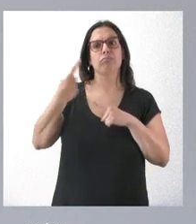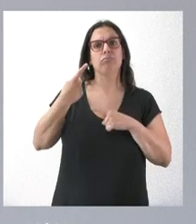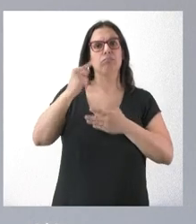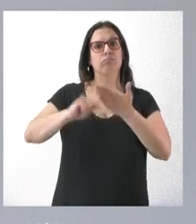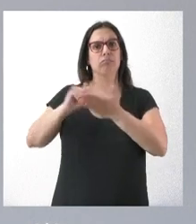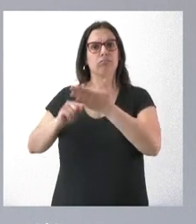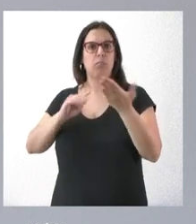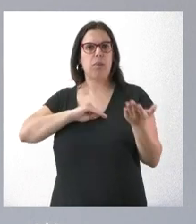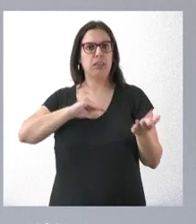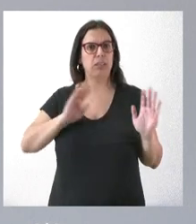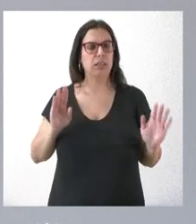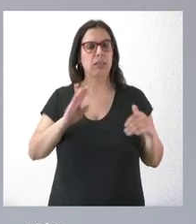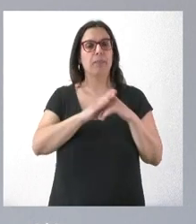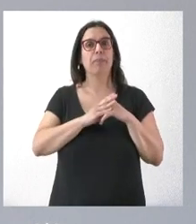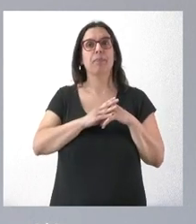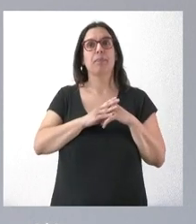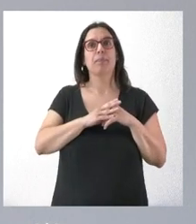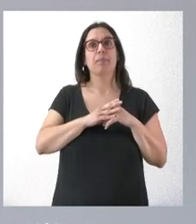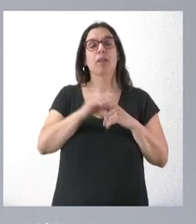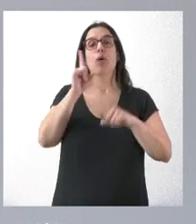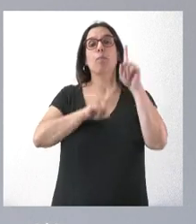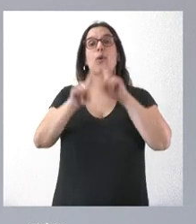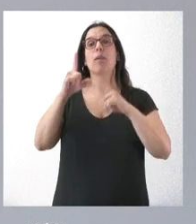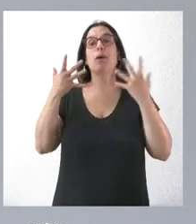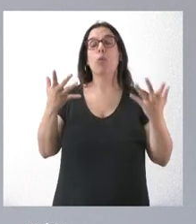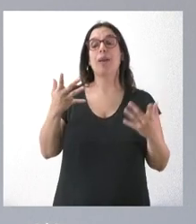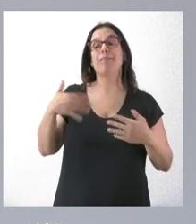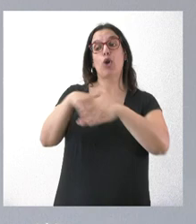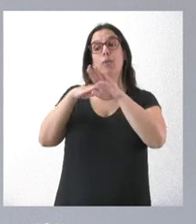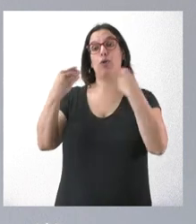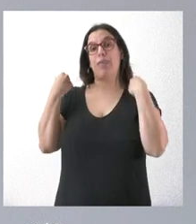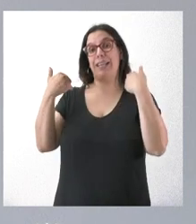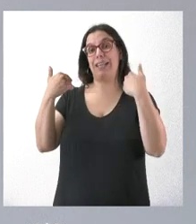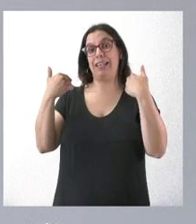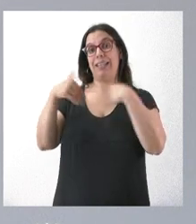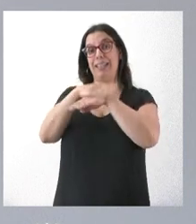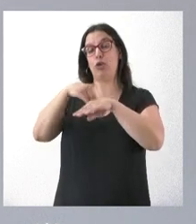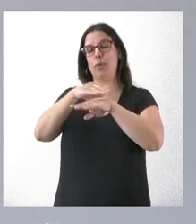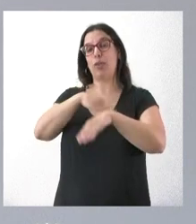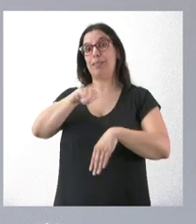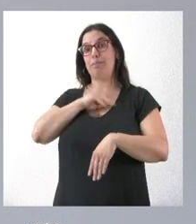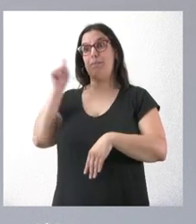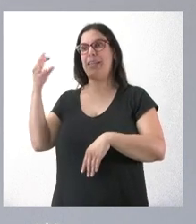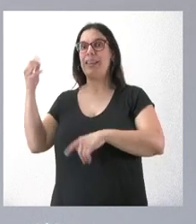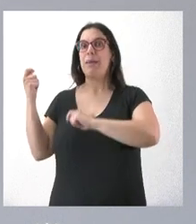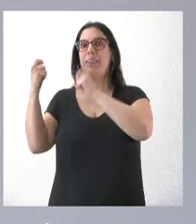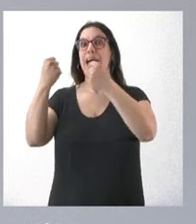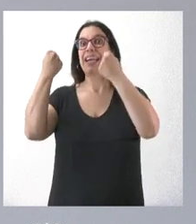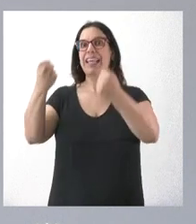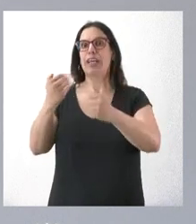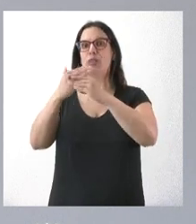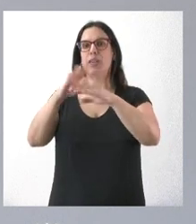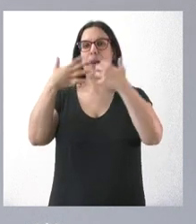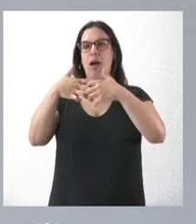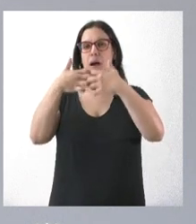Que tiene un problema que depende del Gobierno de España que es que se suministe energía eléctrica suficiente para su efectividad que es una